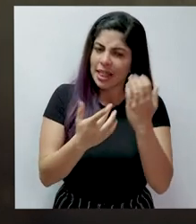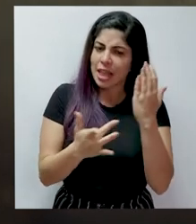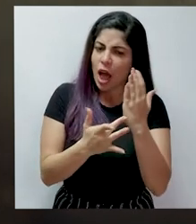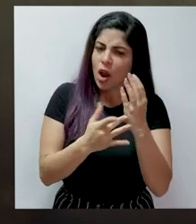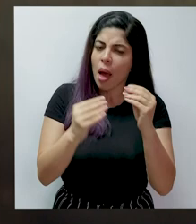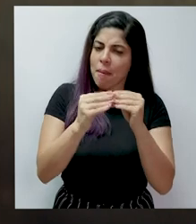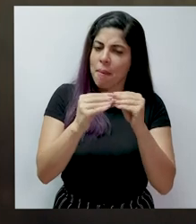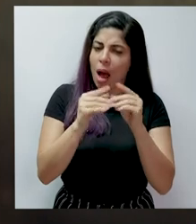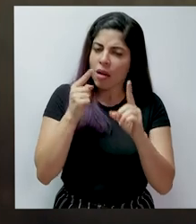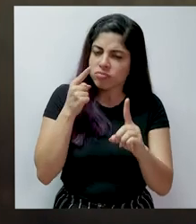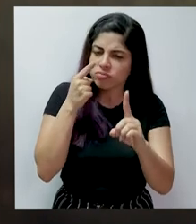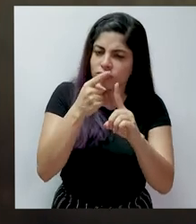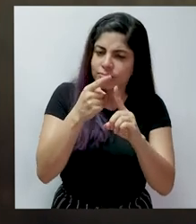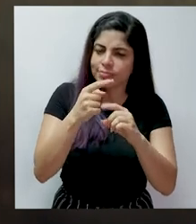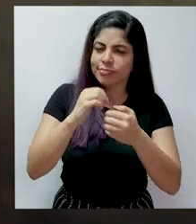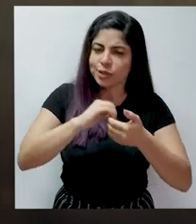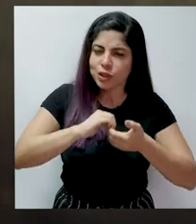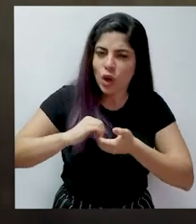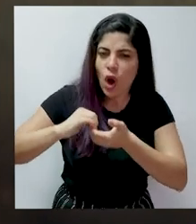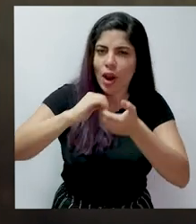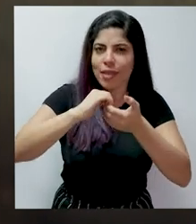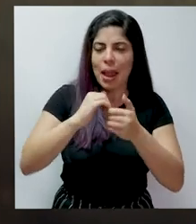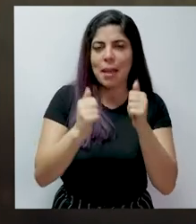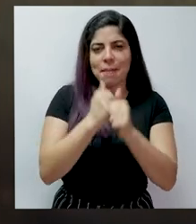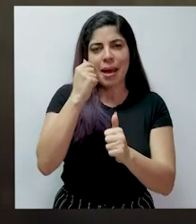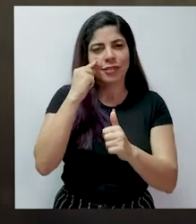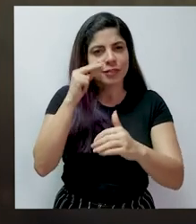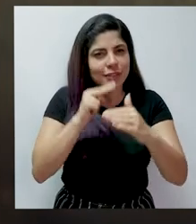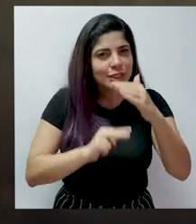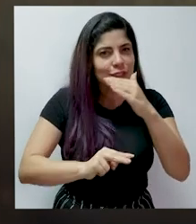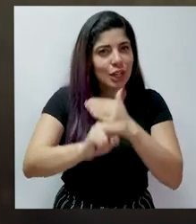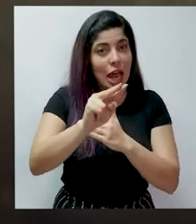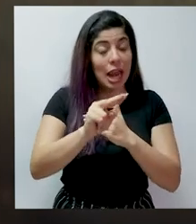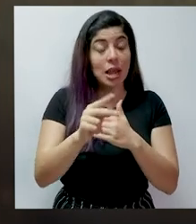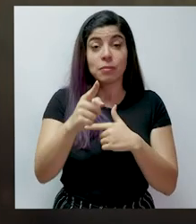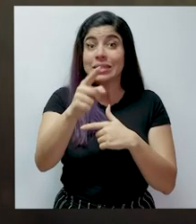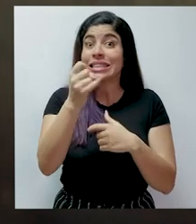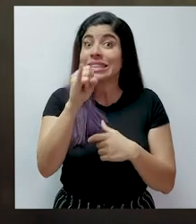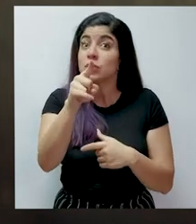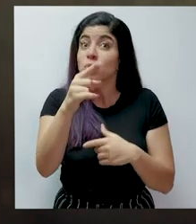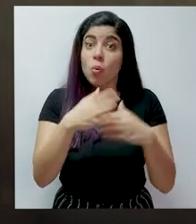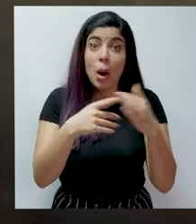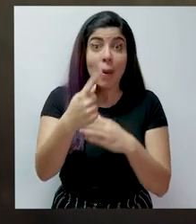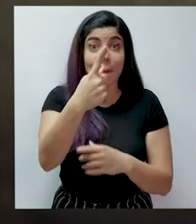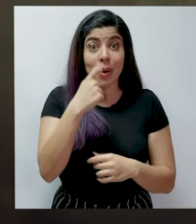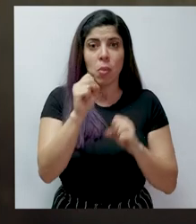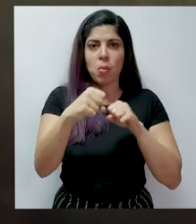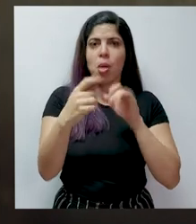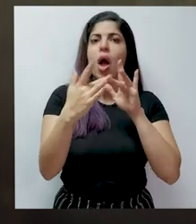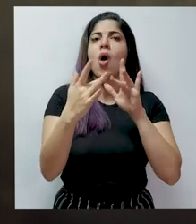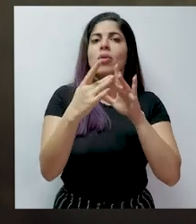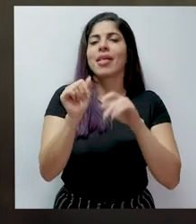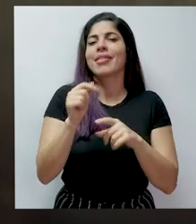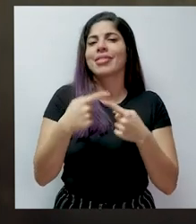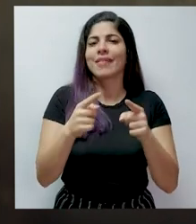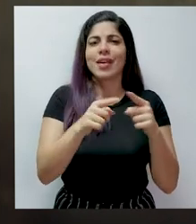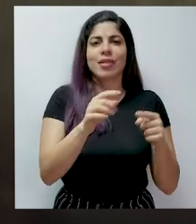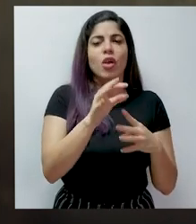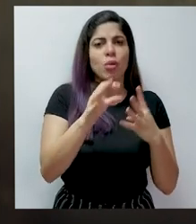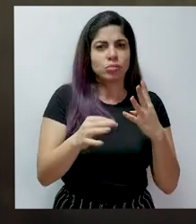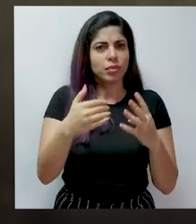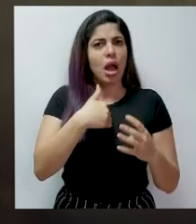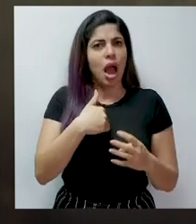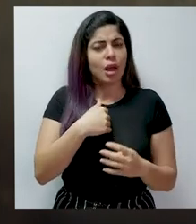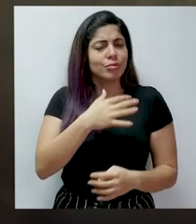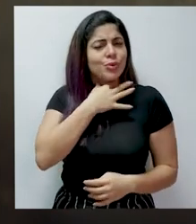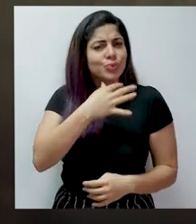tecnología desde una visión solidaria y visionaria. Finalmente, si tiene cualquier consulta, nos puede contactar por los diferentes medios